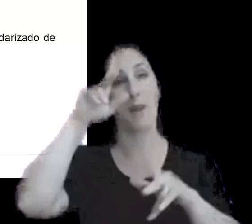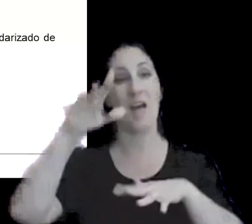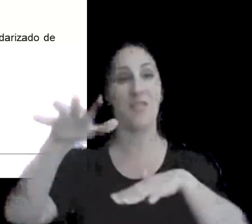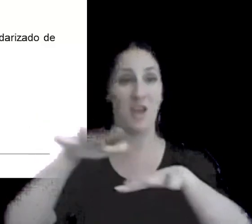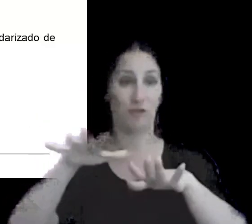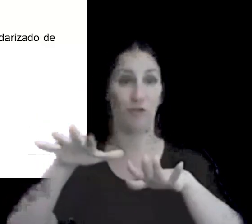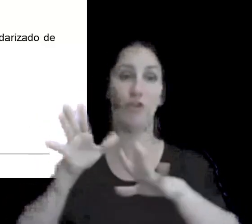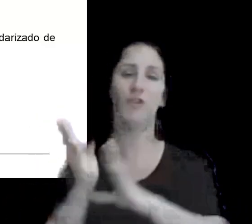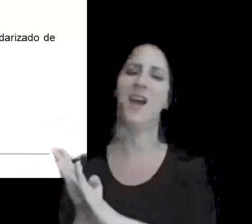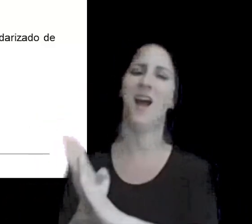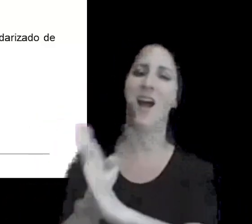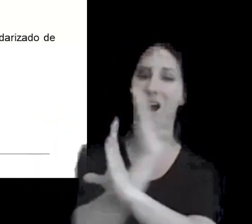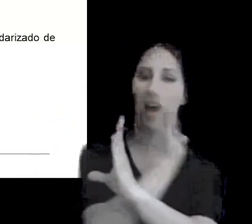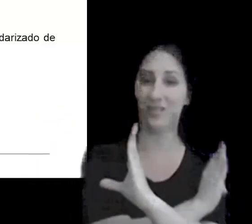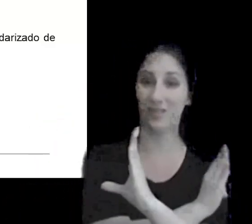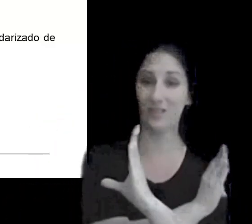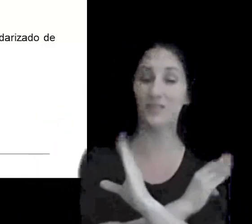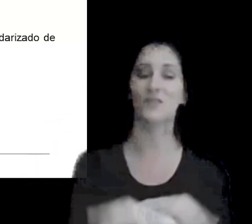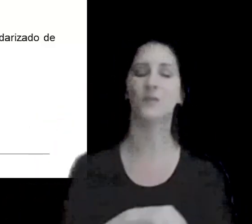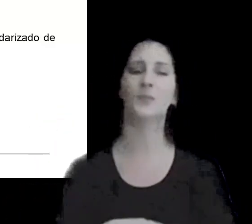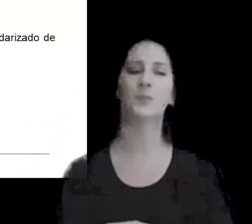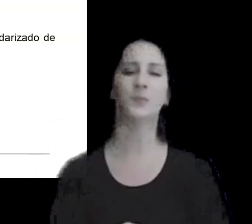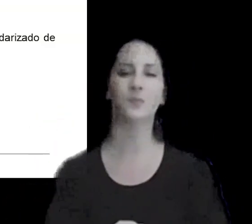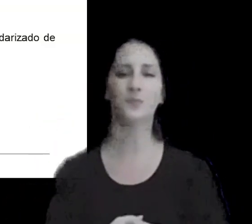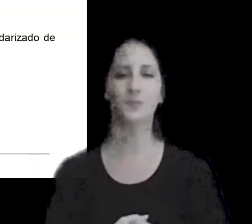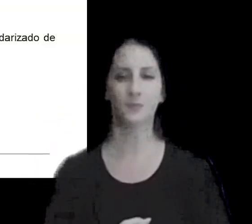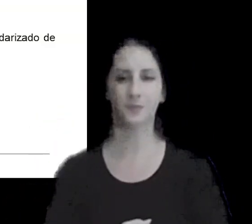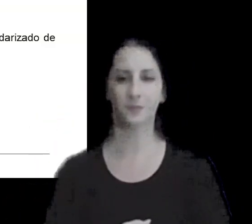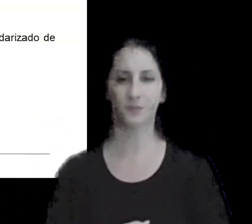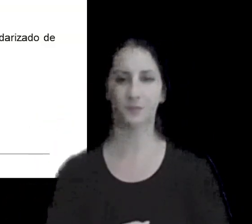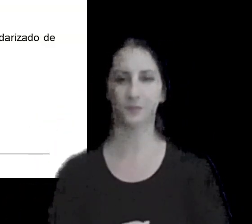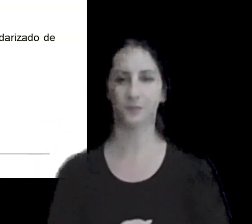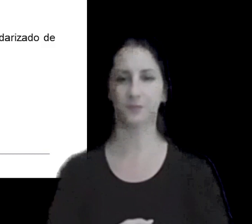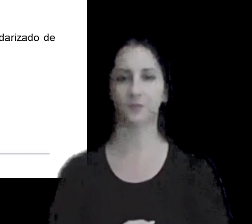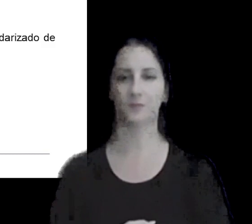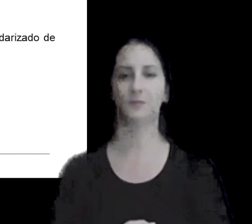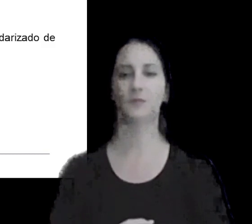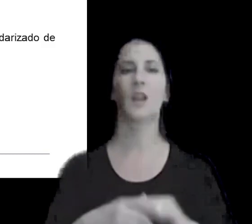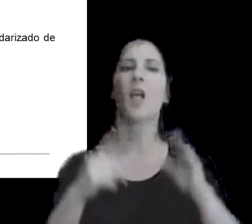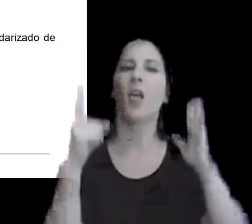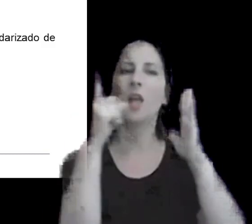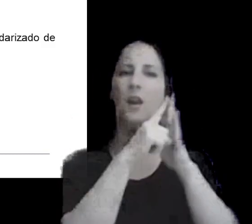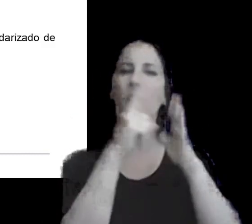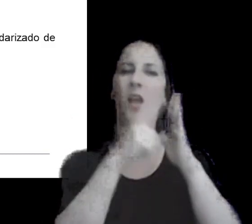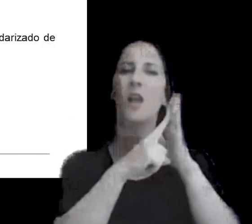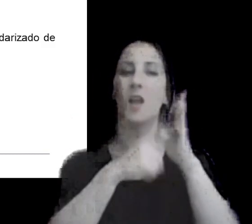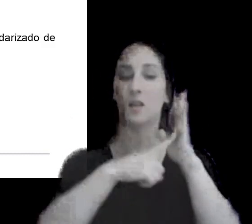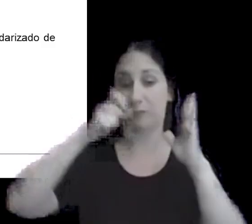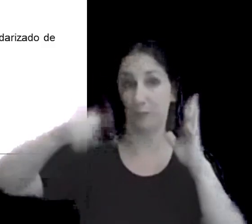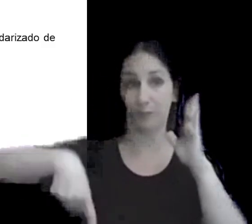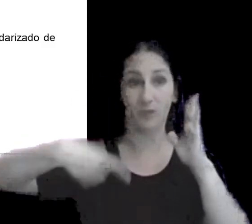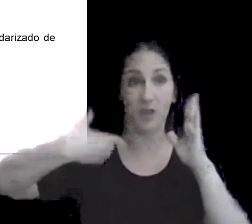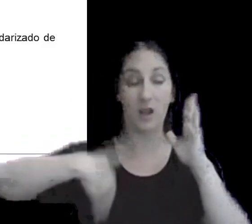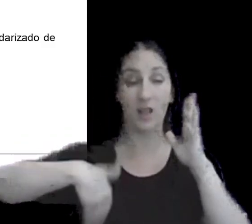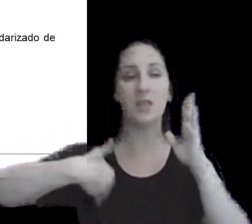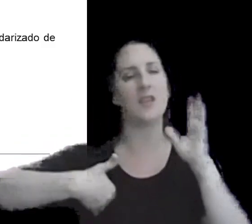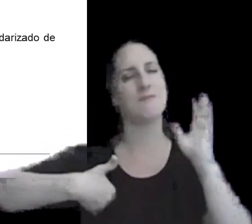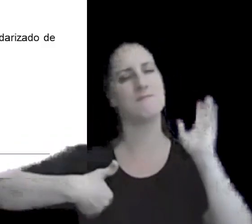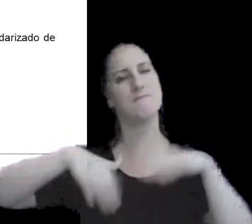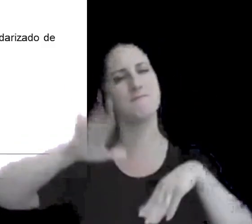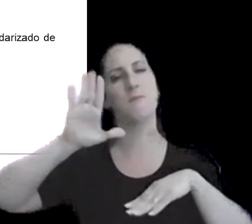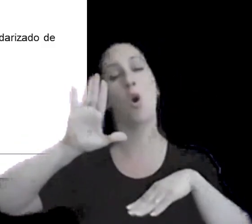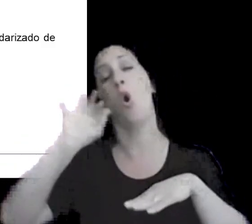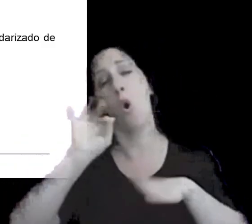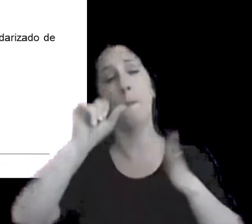las las reglas locales mayormente de cada